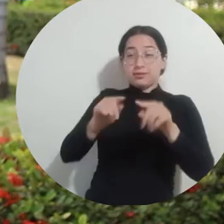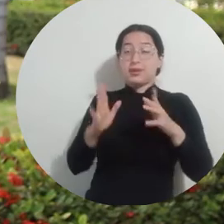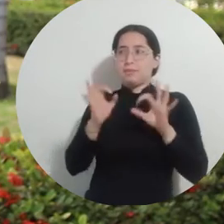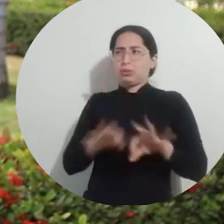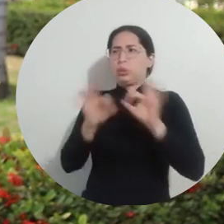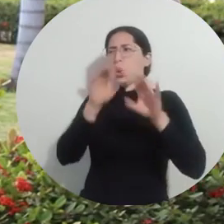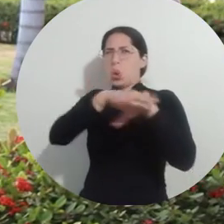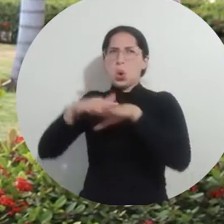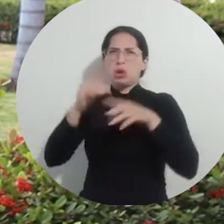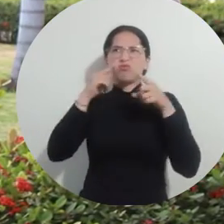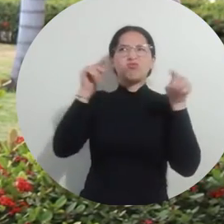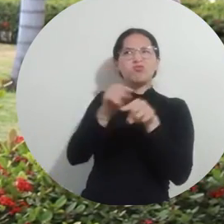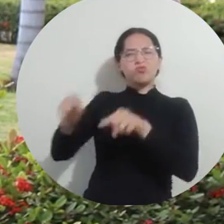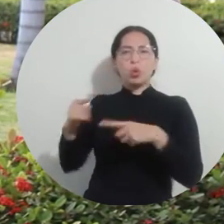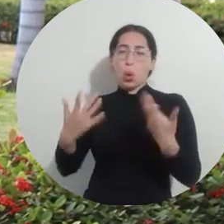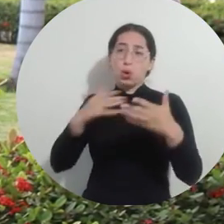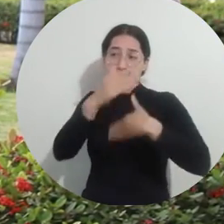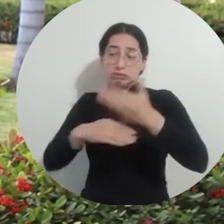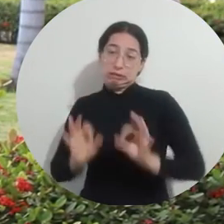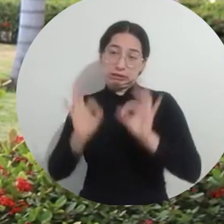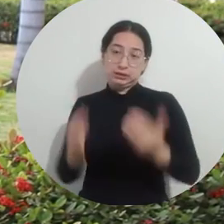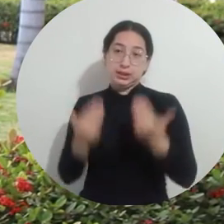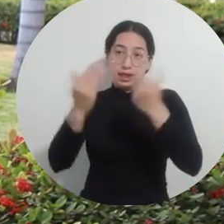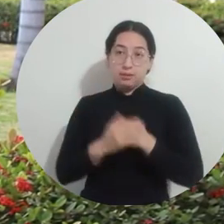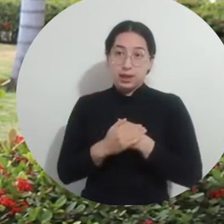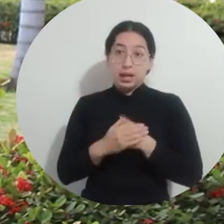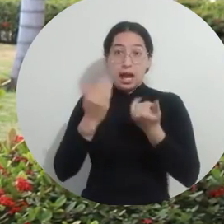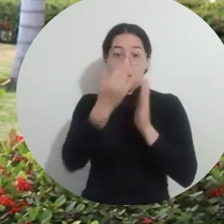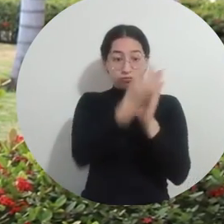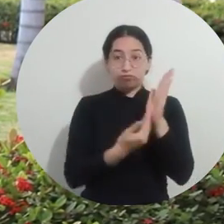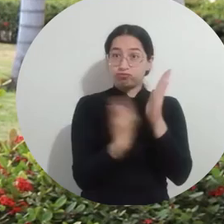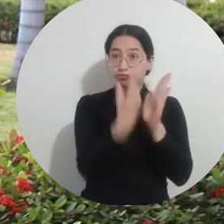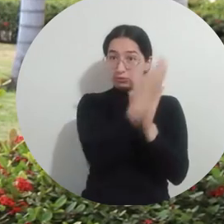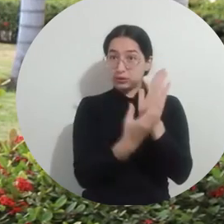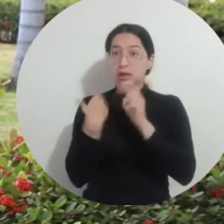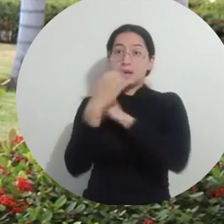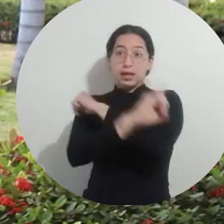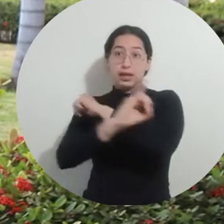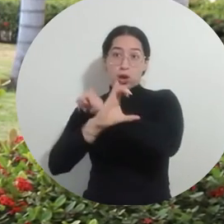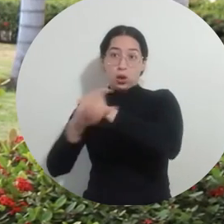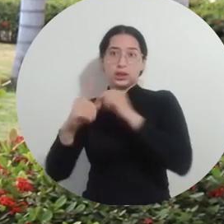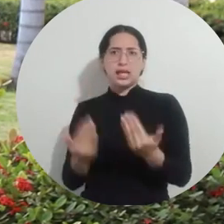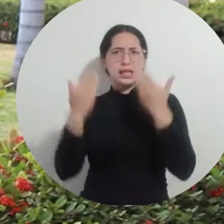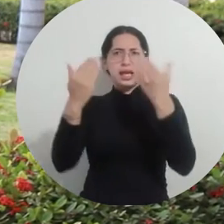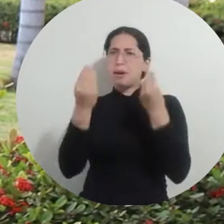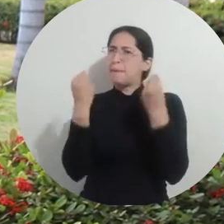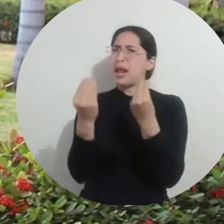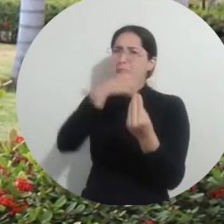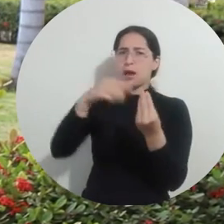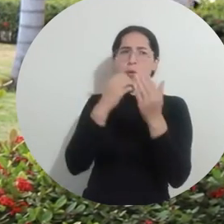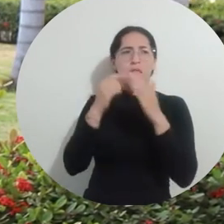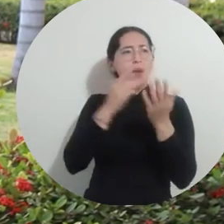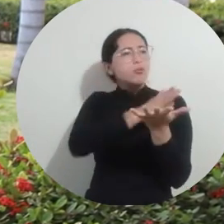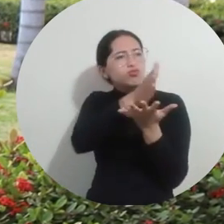fortalecer esos procesos. Tener una certificación de ICONTEC es algo muy grande que nos permite proyectar